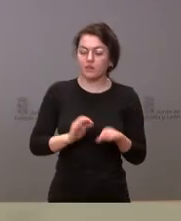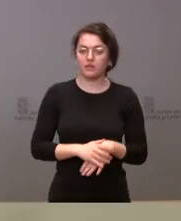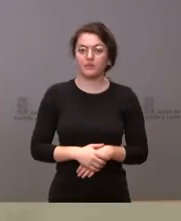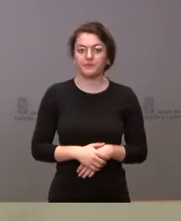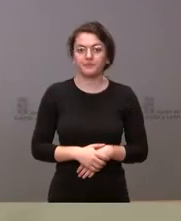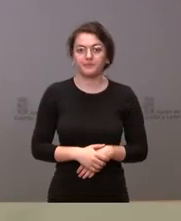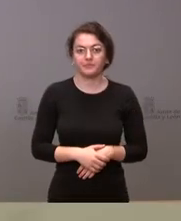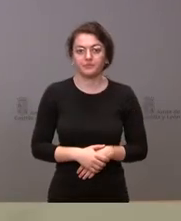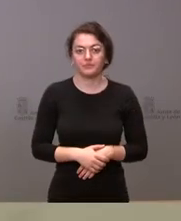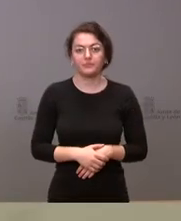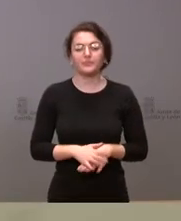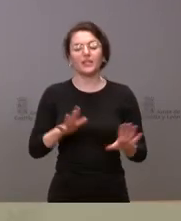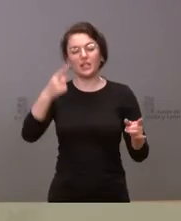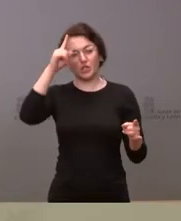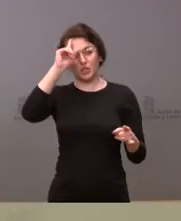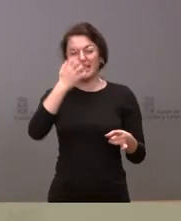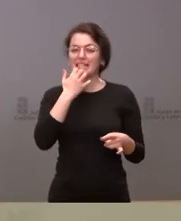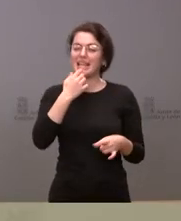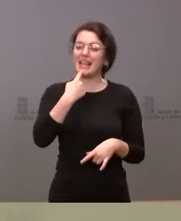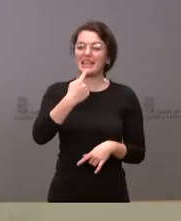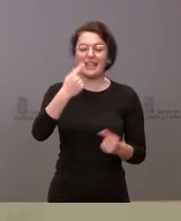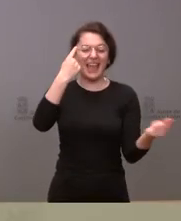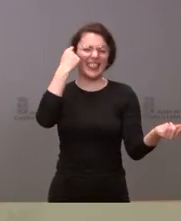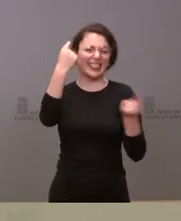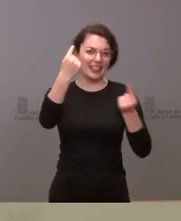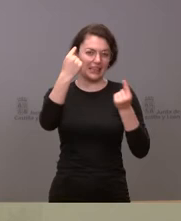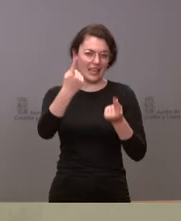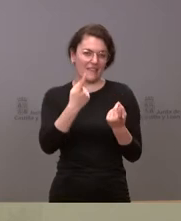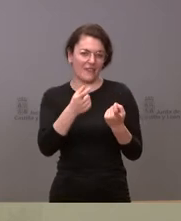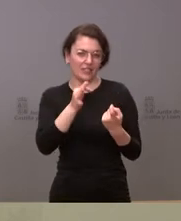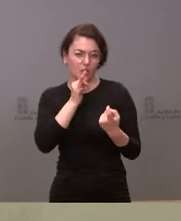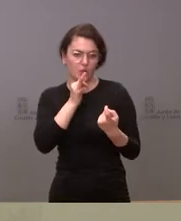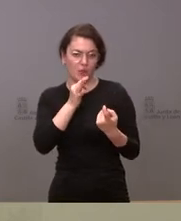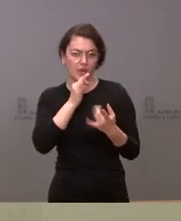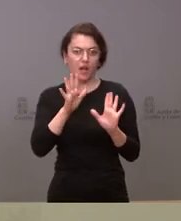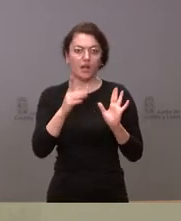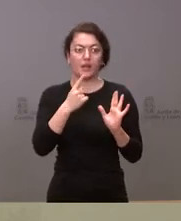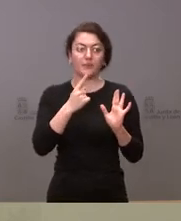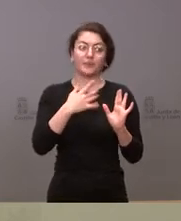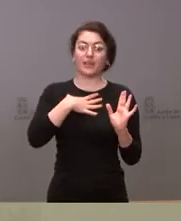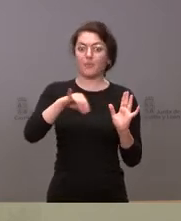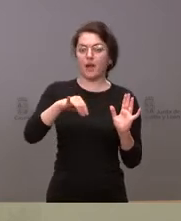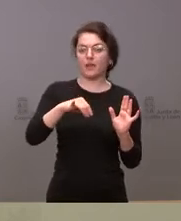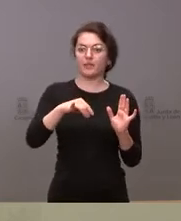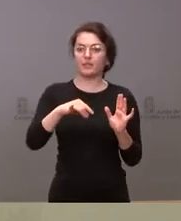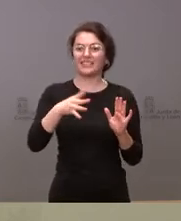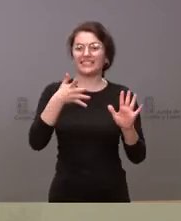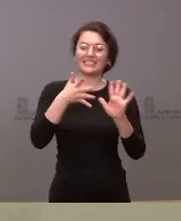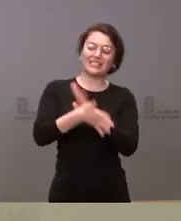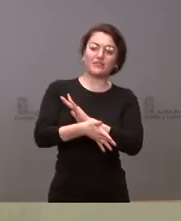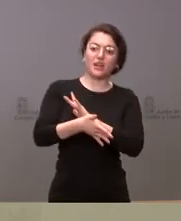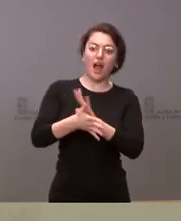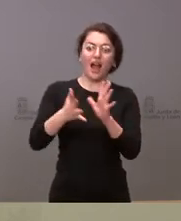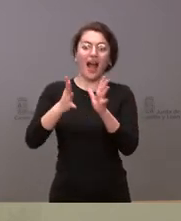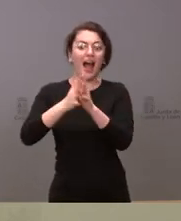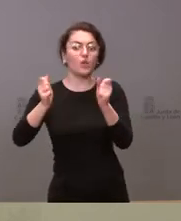Sí no sé si esos flecos que quedan pendientes significa que se pueda negociar o cerrar otro acuerdo al margen de firmado ya